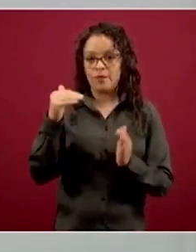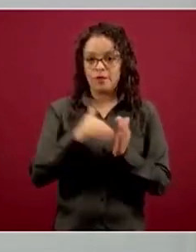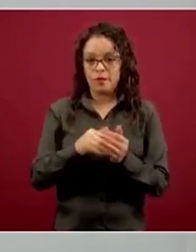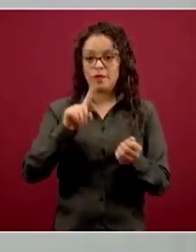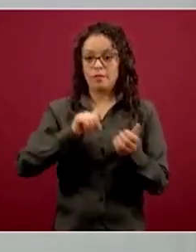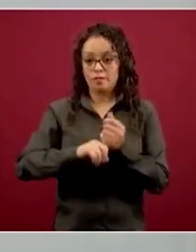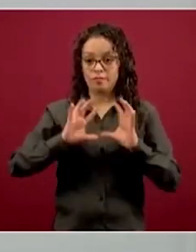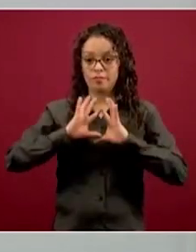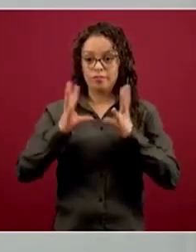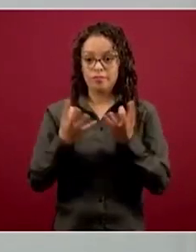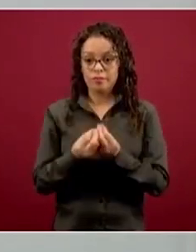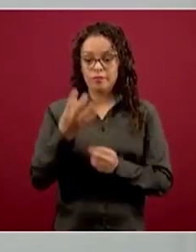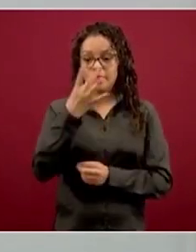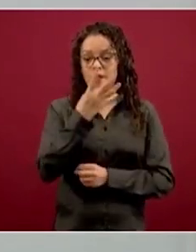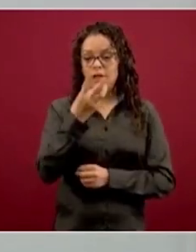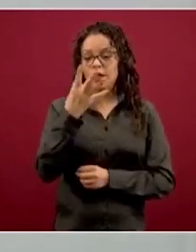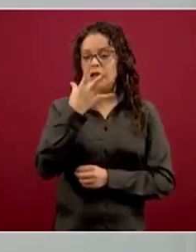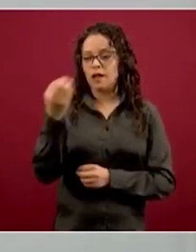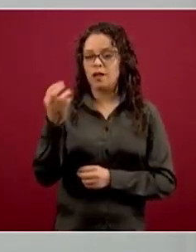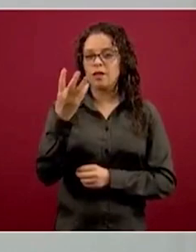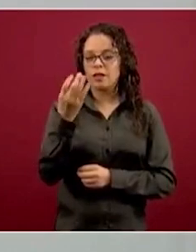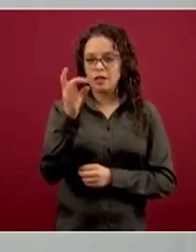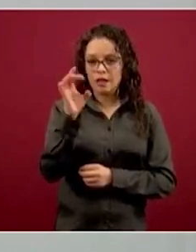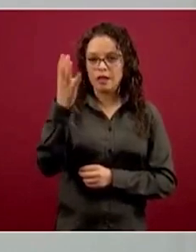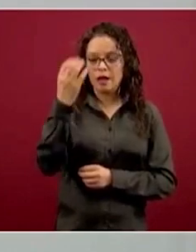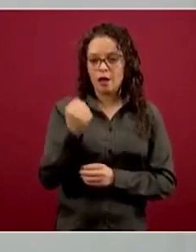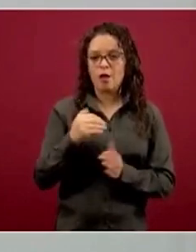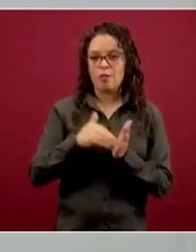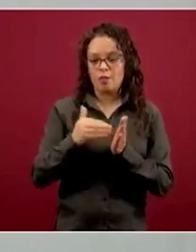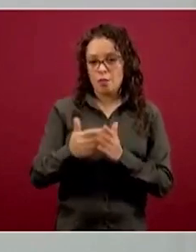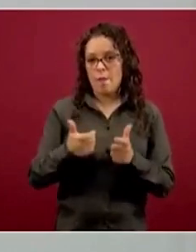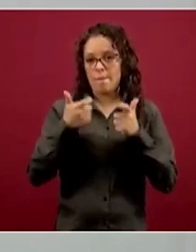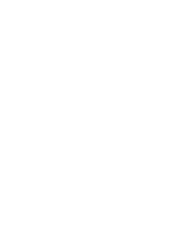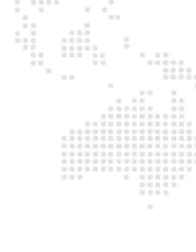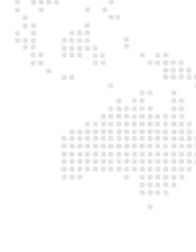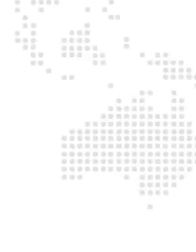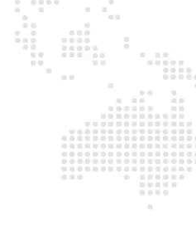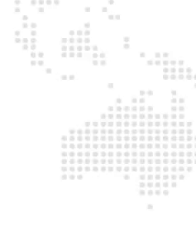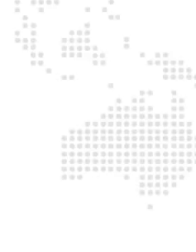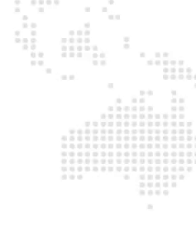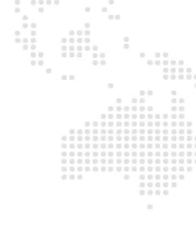millones de pesos que se están dispersando con fecha-valor mañana.